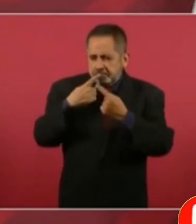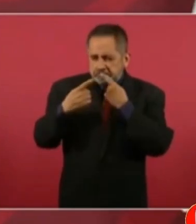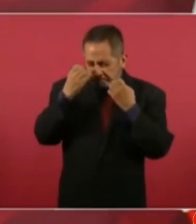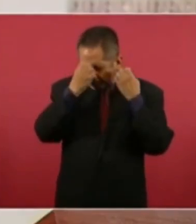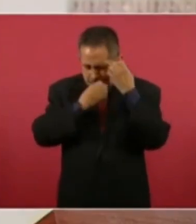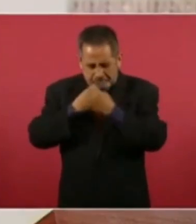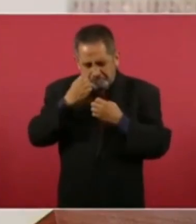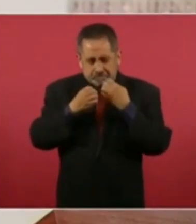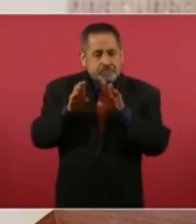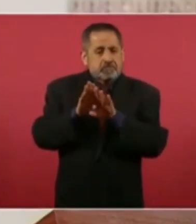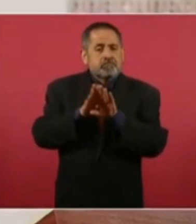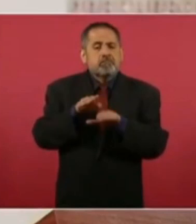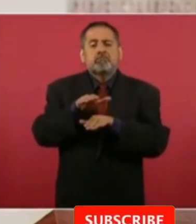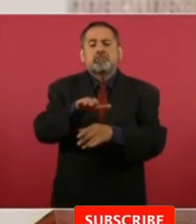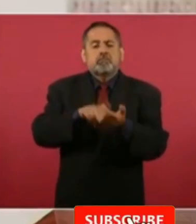sobre